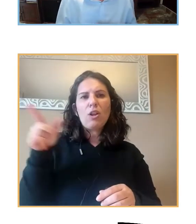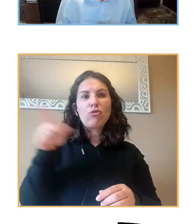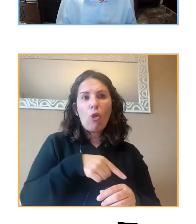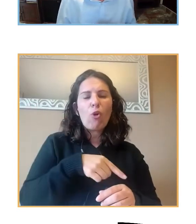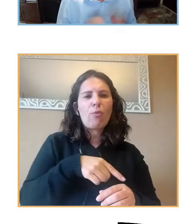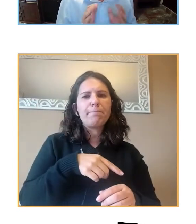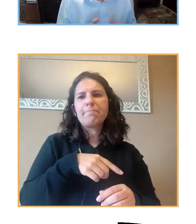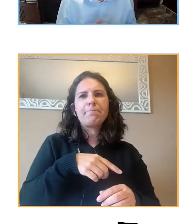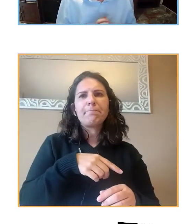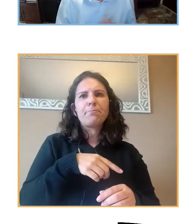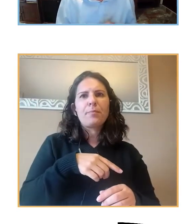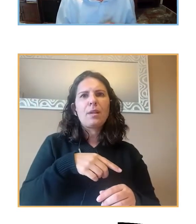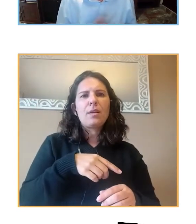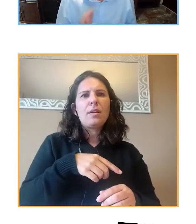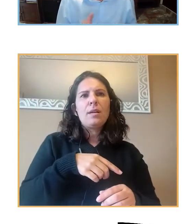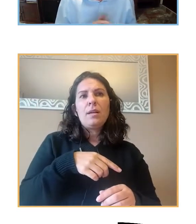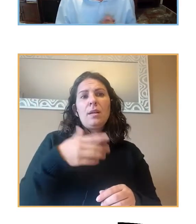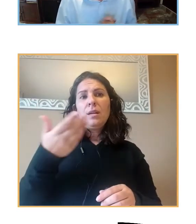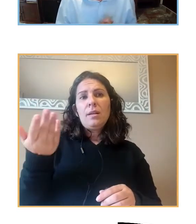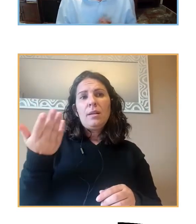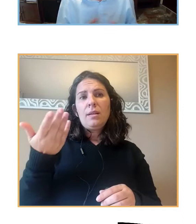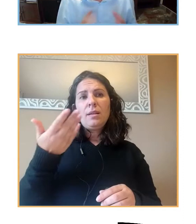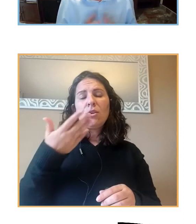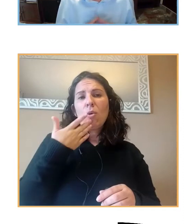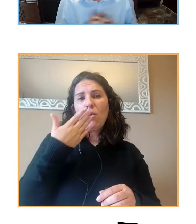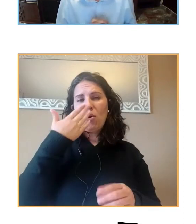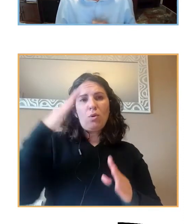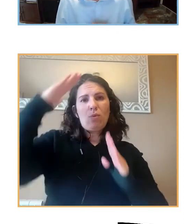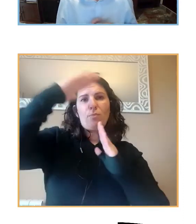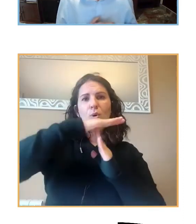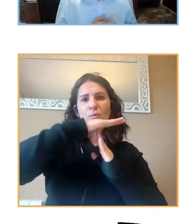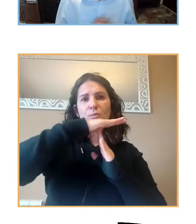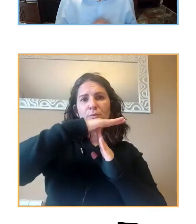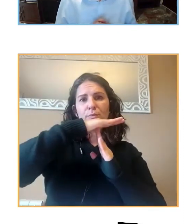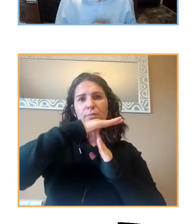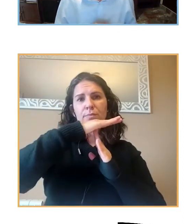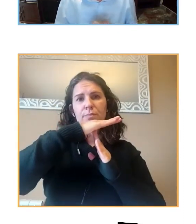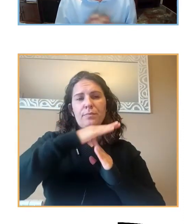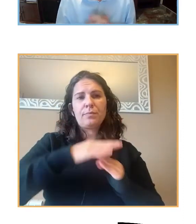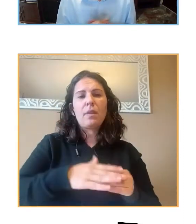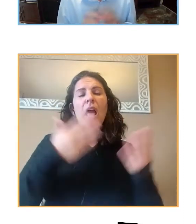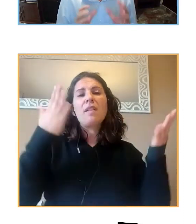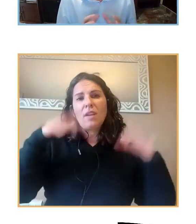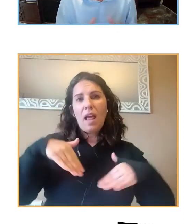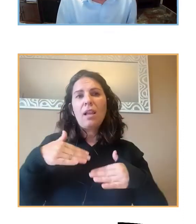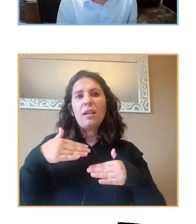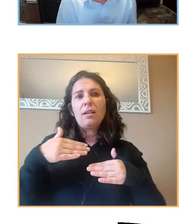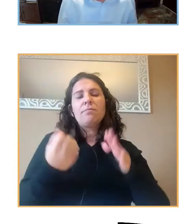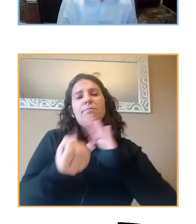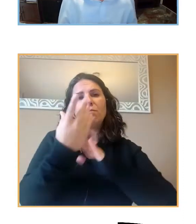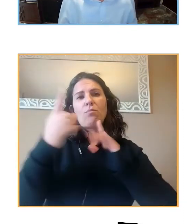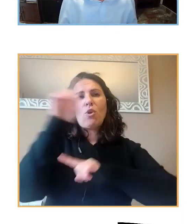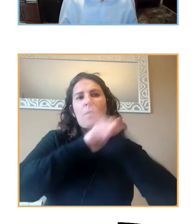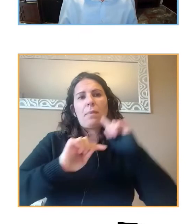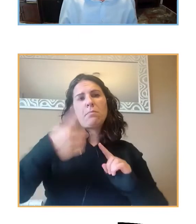básicamente detenido y eso ha producido los principales problemas que